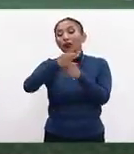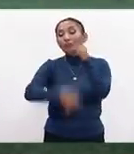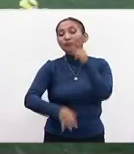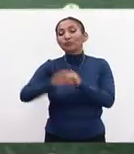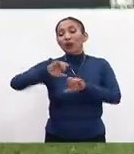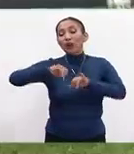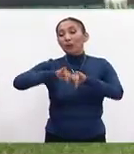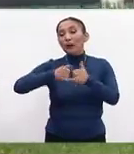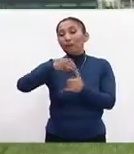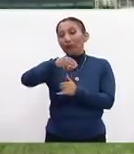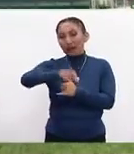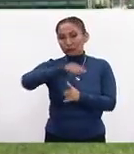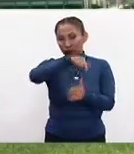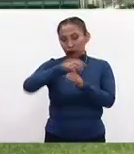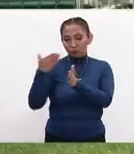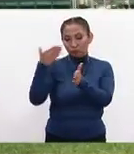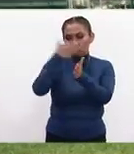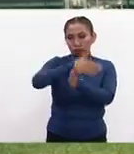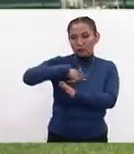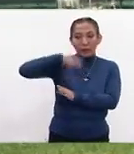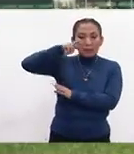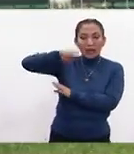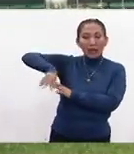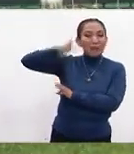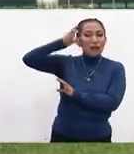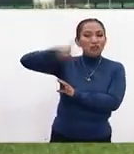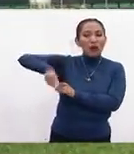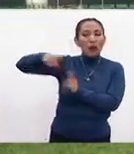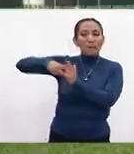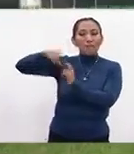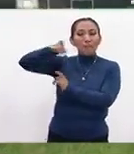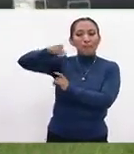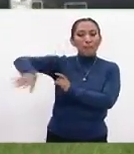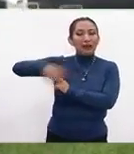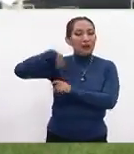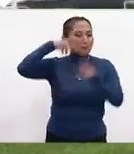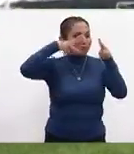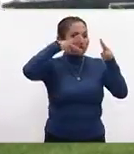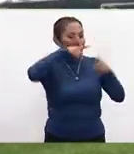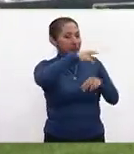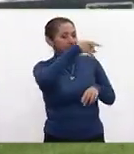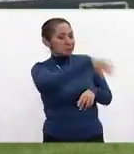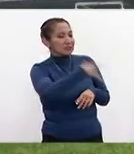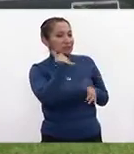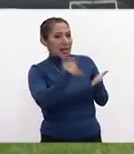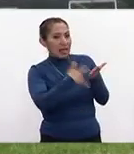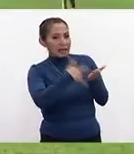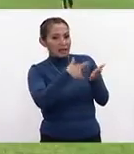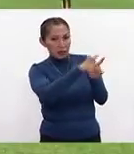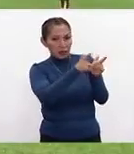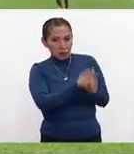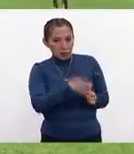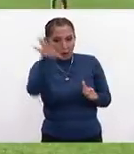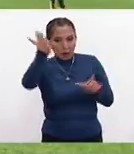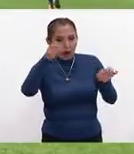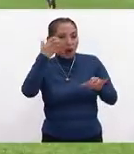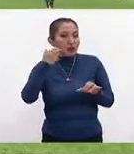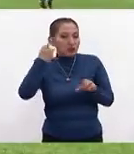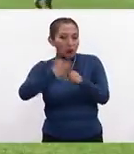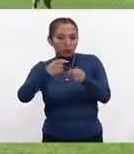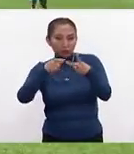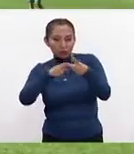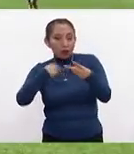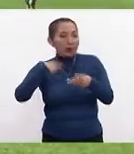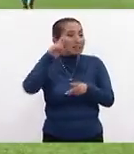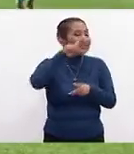final de la Copa MX. Los locales llegan tras dejar en el camino a Pachuca en penales. Mientras que los visitantes goleaban a Celaya. En la fase de grupo León fue segundo lugar del sector